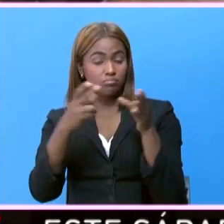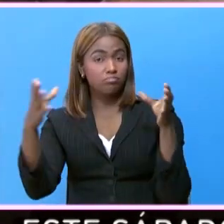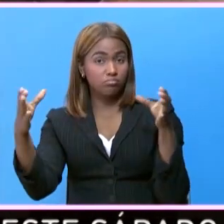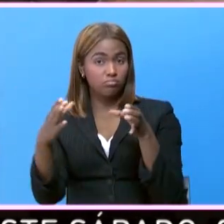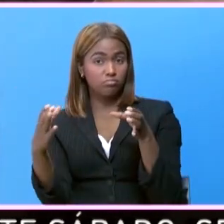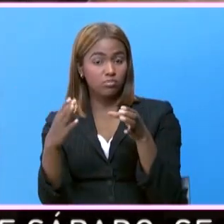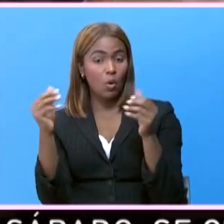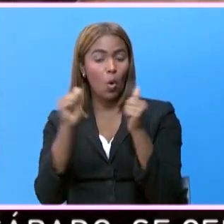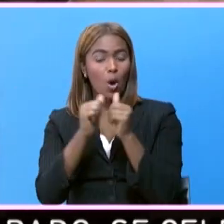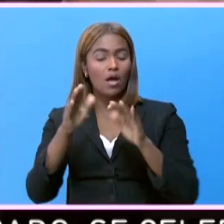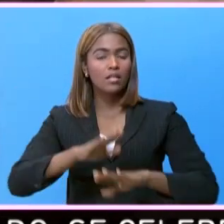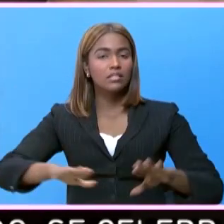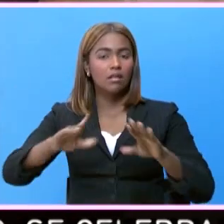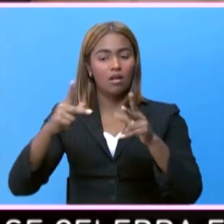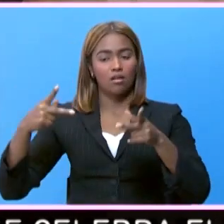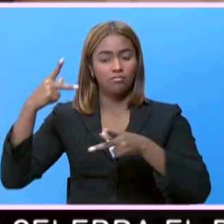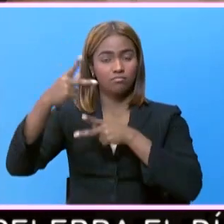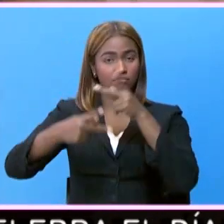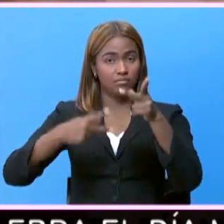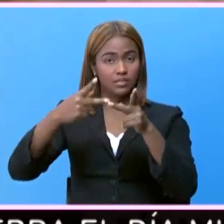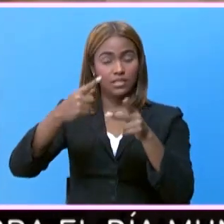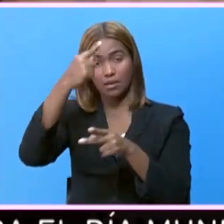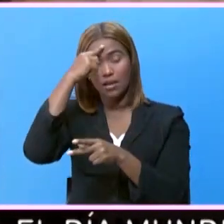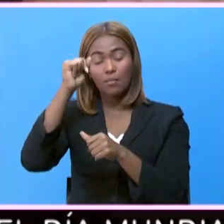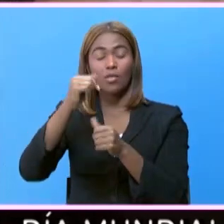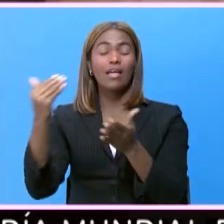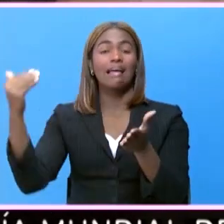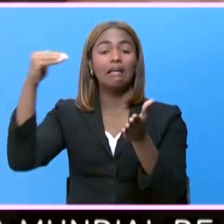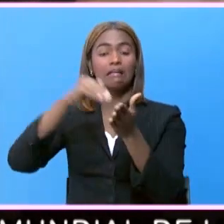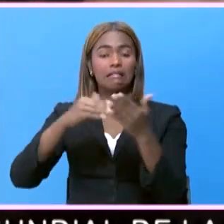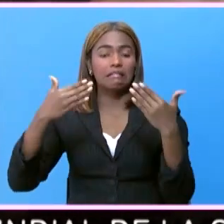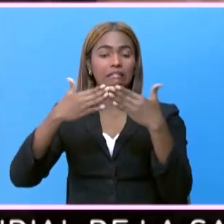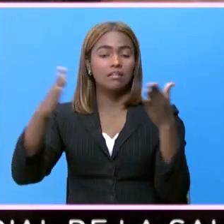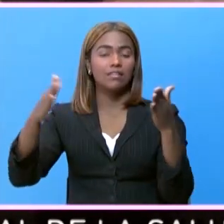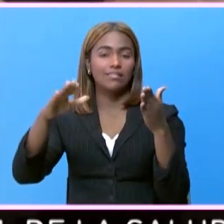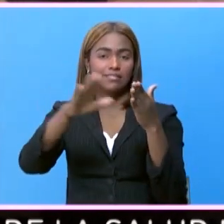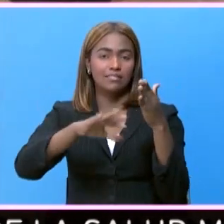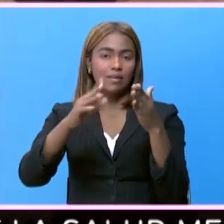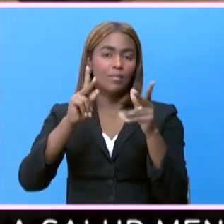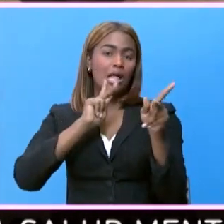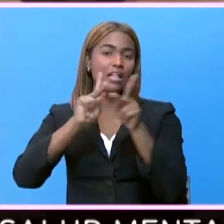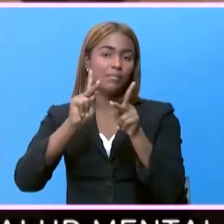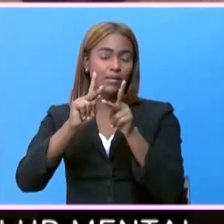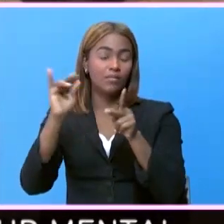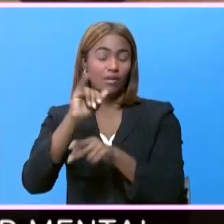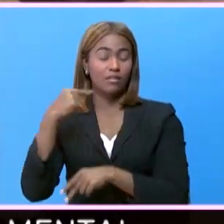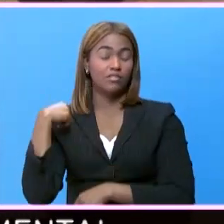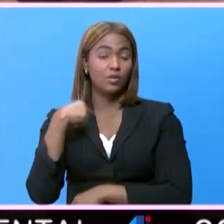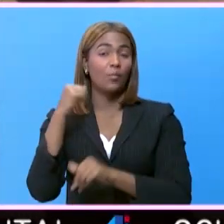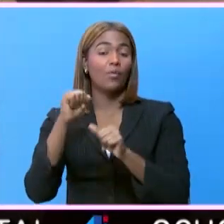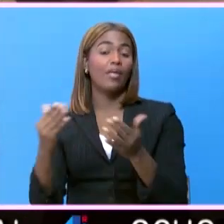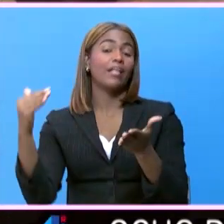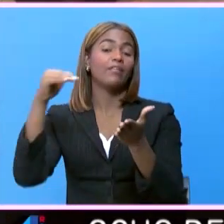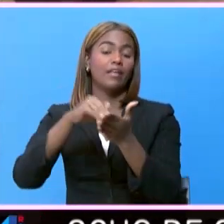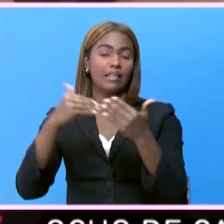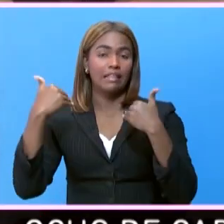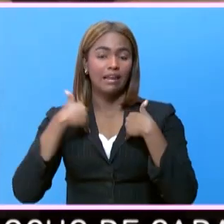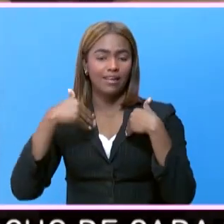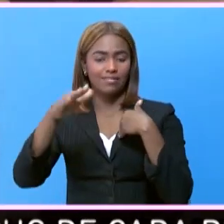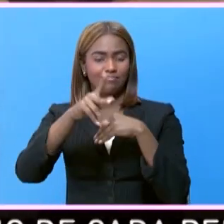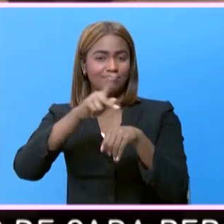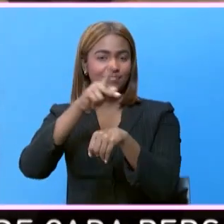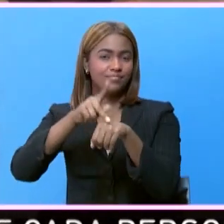con el sector turismo, para relanzar Puerto Plata y tener una Puerto Puerto